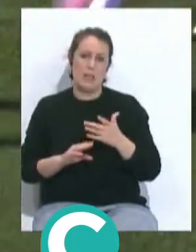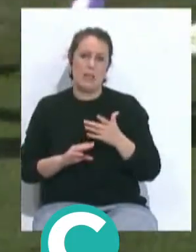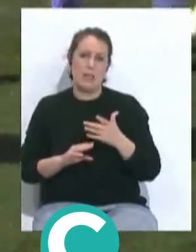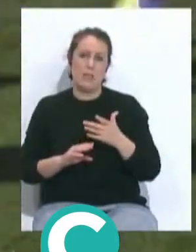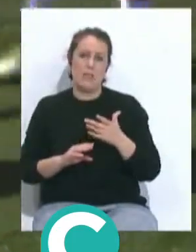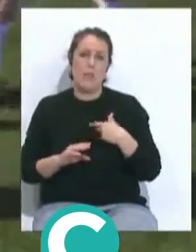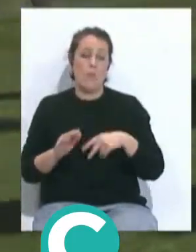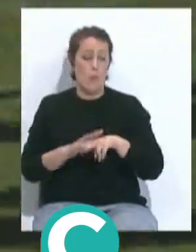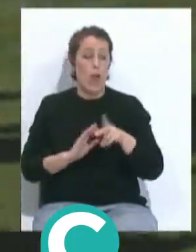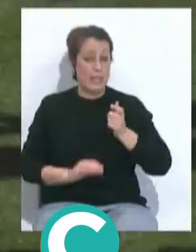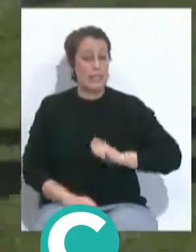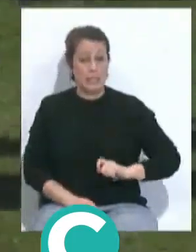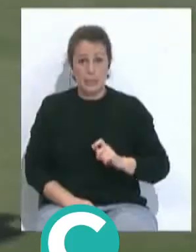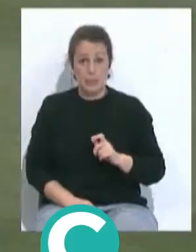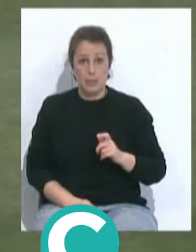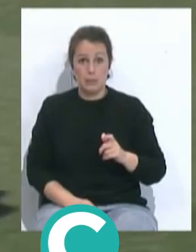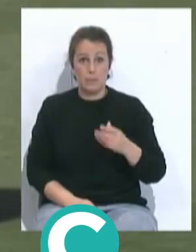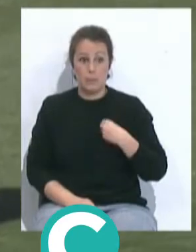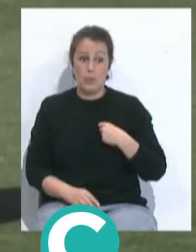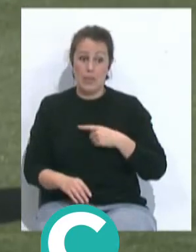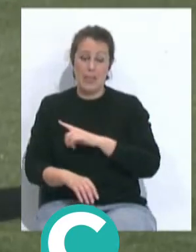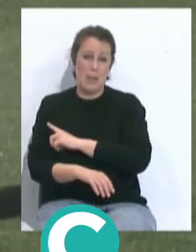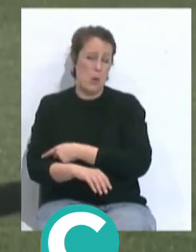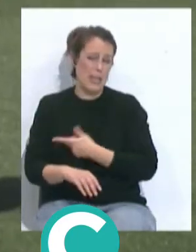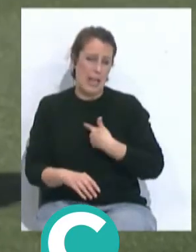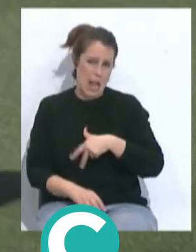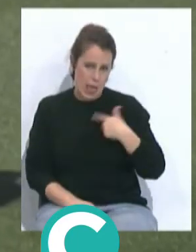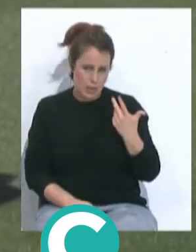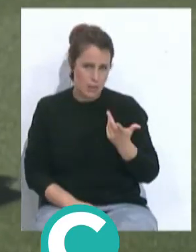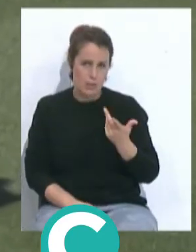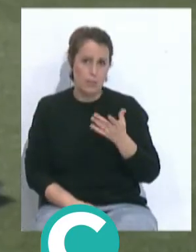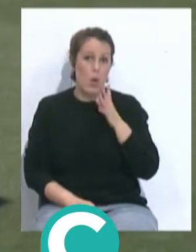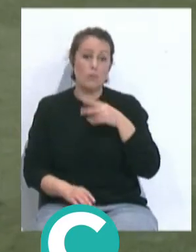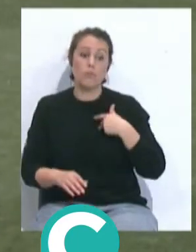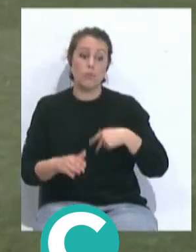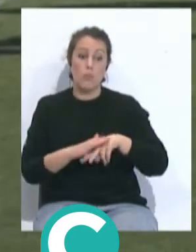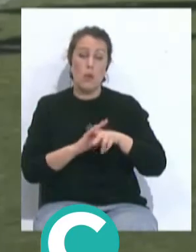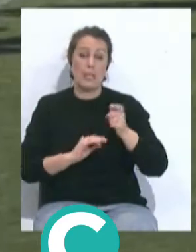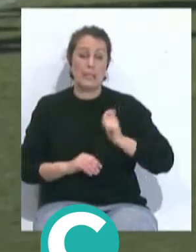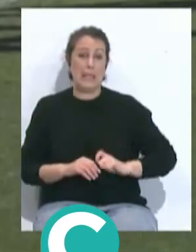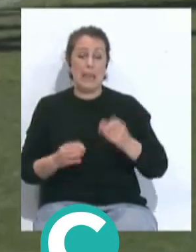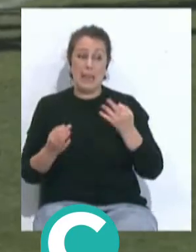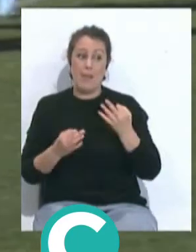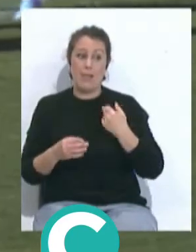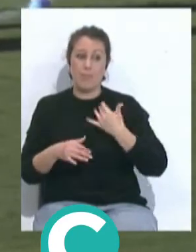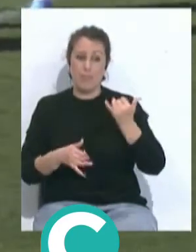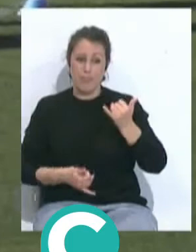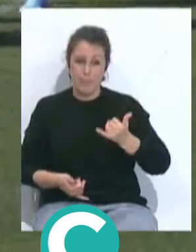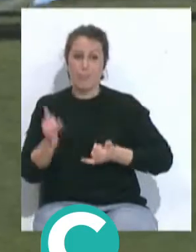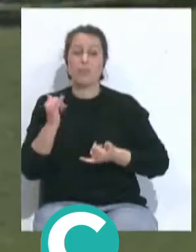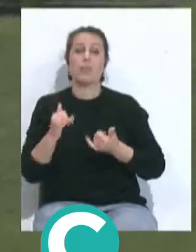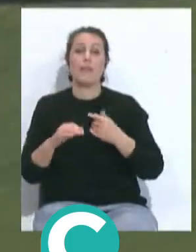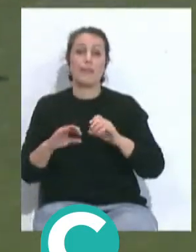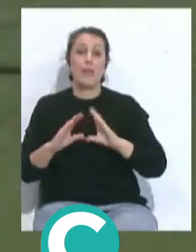futbolistas, sobre todo para el deportista en general. Pero el futbolista que tiene que golpear El